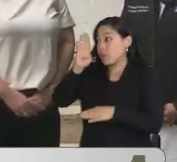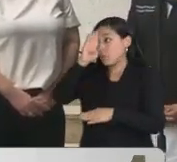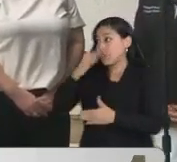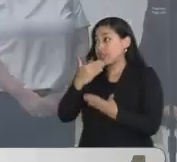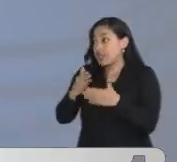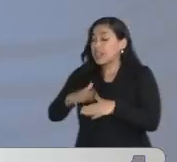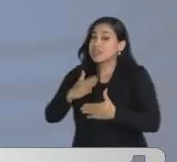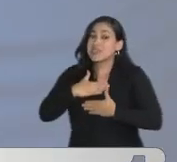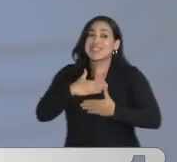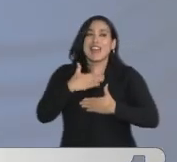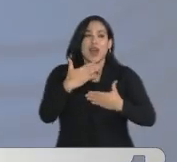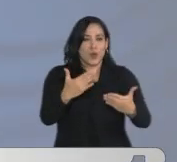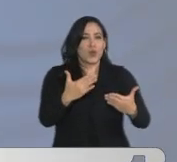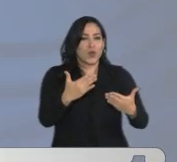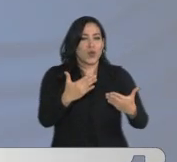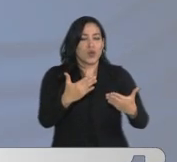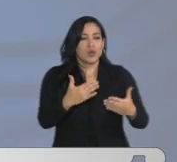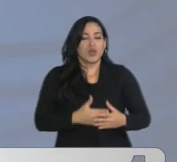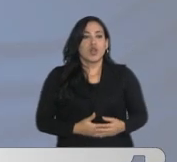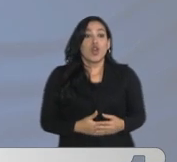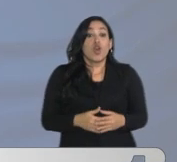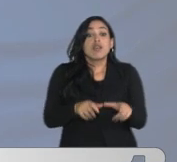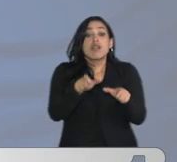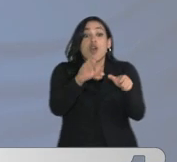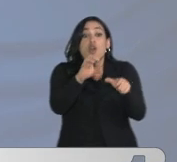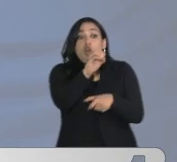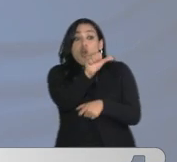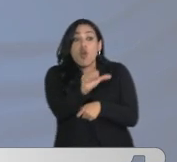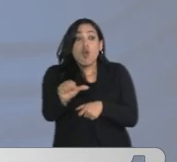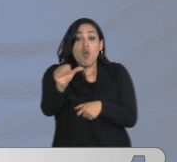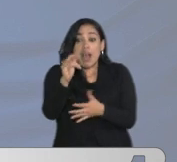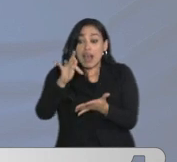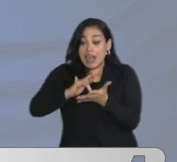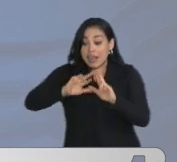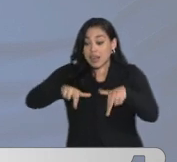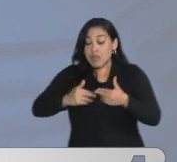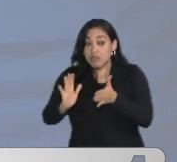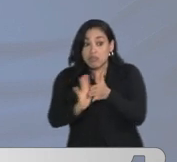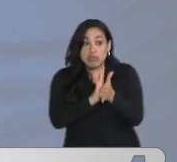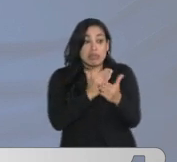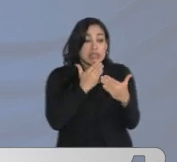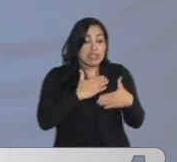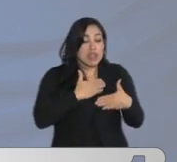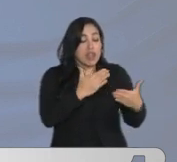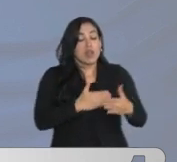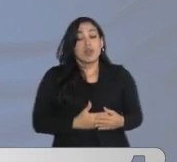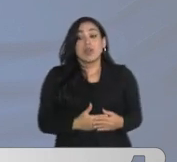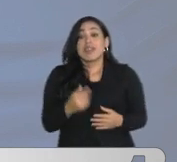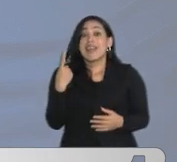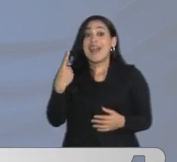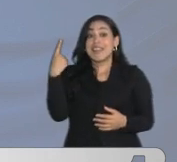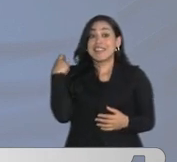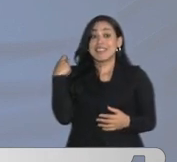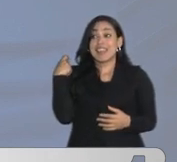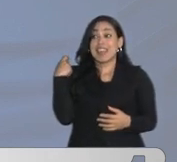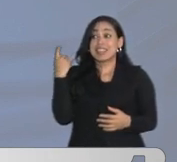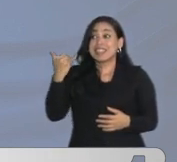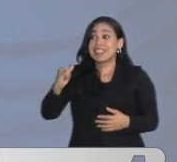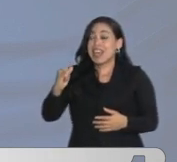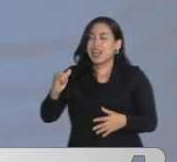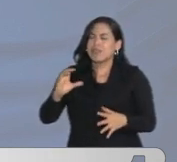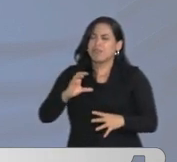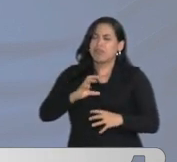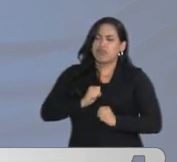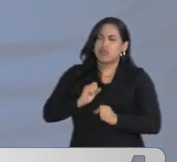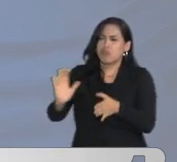nada, un saludo afectuoso a todos los hombres y mujeres que están aquí y que nos están escuchando. Ayer apenas tuvimos la ingrata